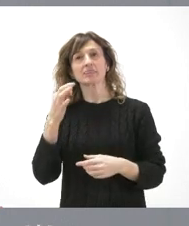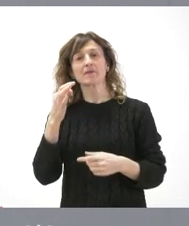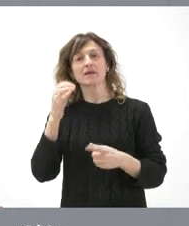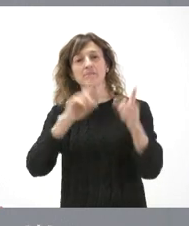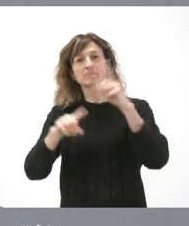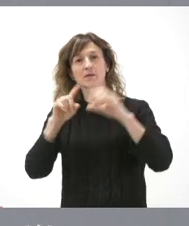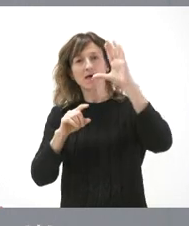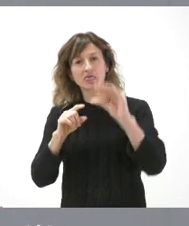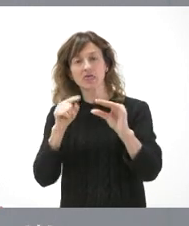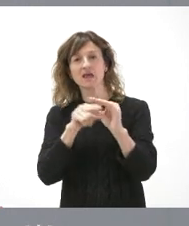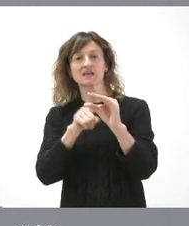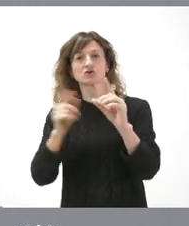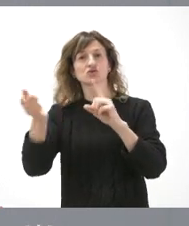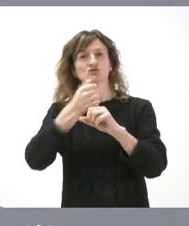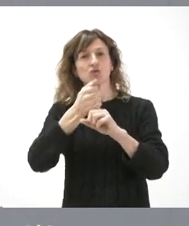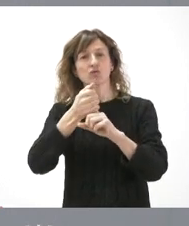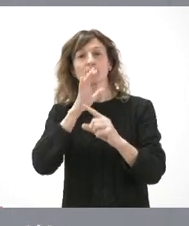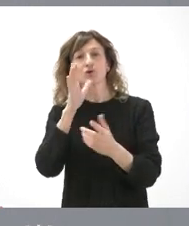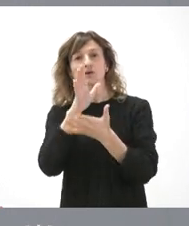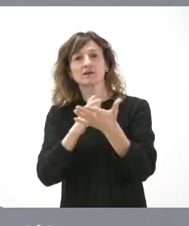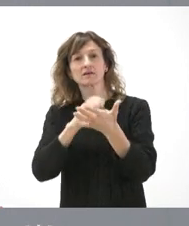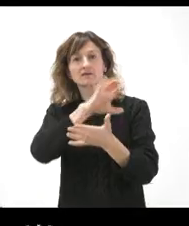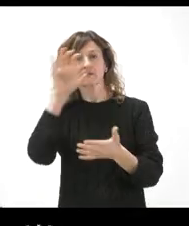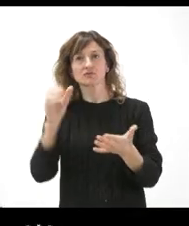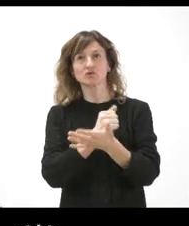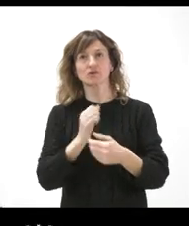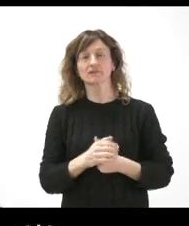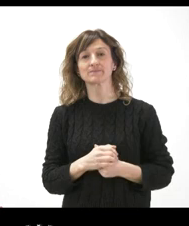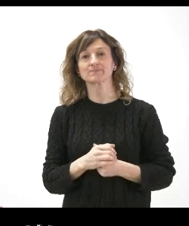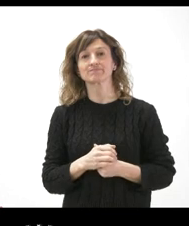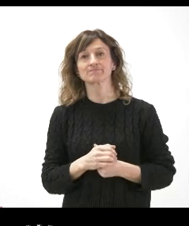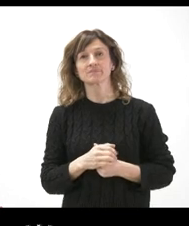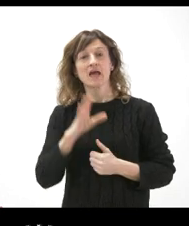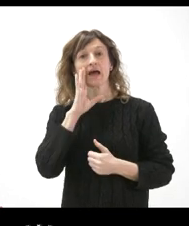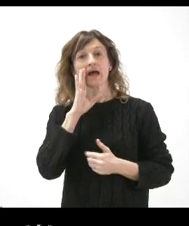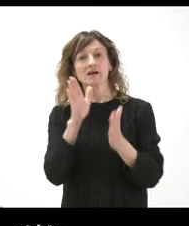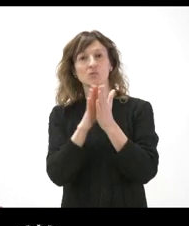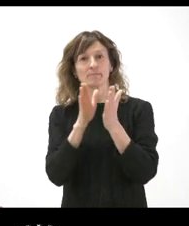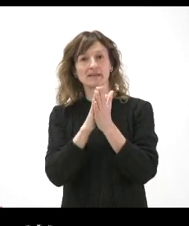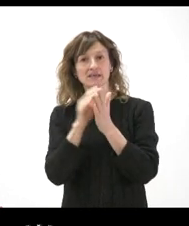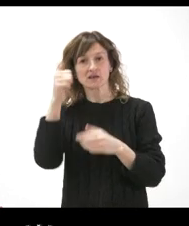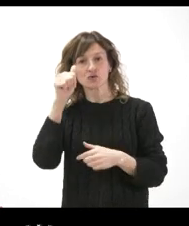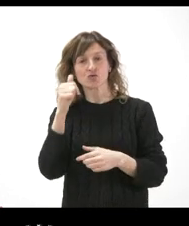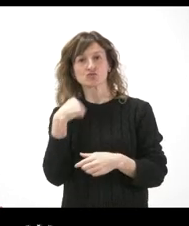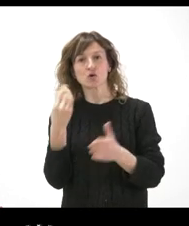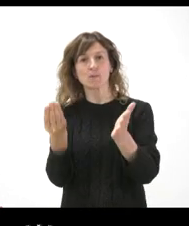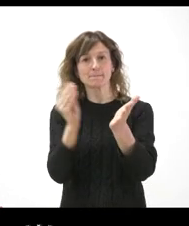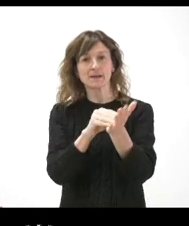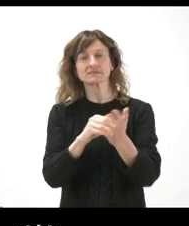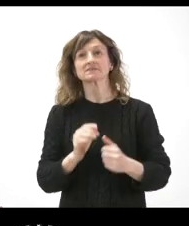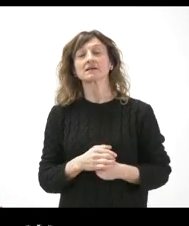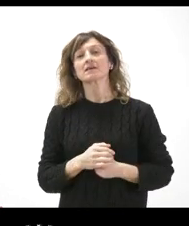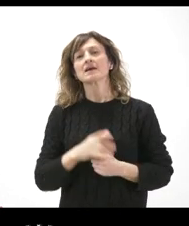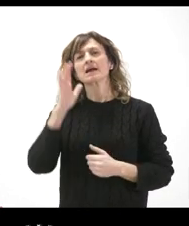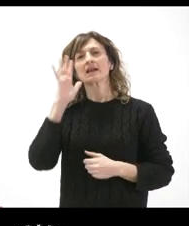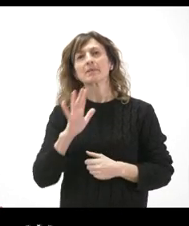infrafinanciación que tenemos todas las comunidades autónomas de España. Sí, volviendo a la pregunta de mi compañero, ¿qué le parece que se